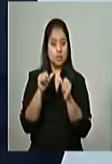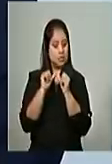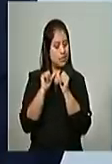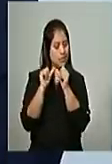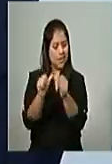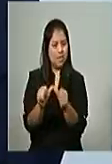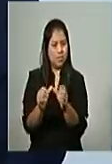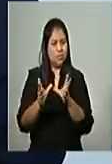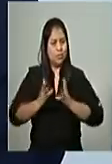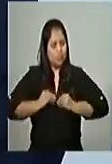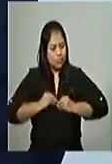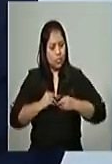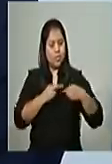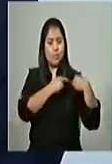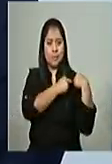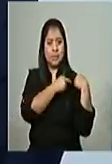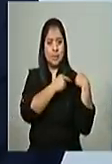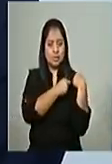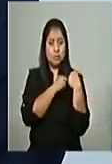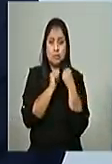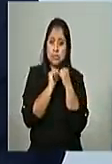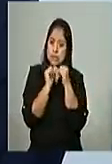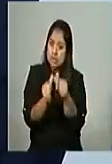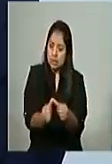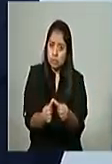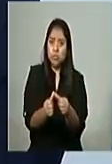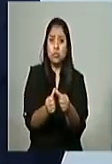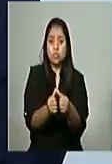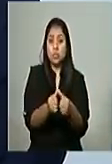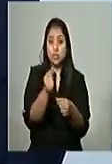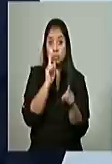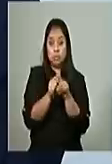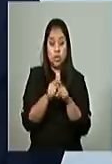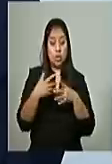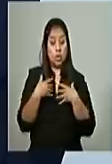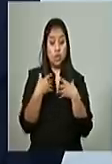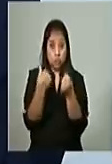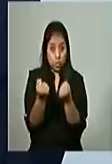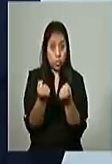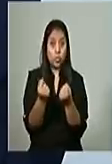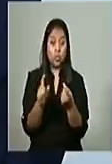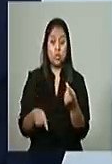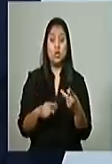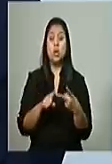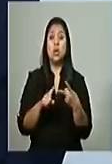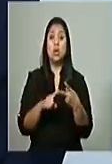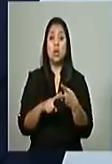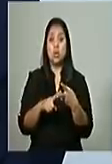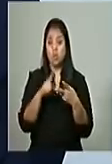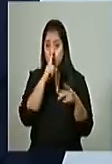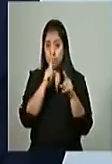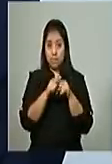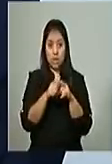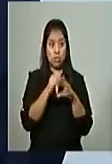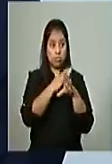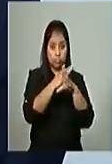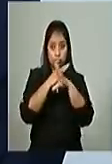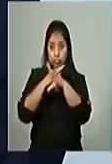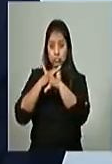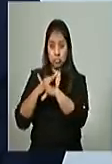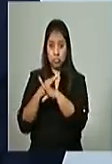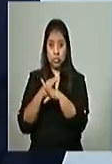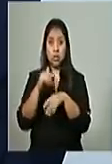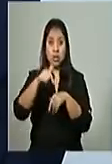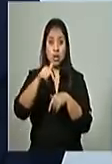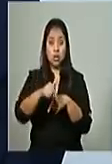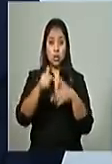comprometidos. Sigamos comprometidos con la salud. Sigamos comprometidos con las medidas que se están